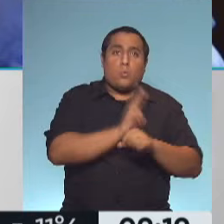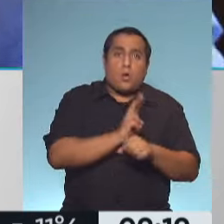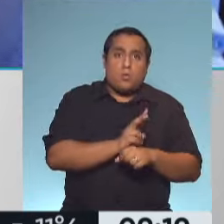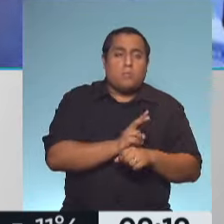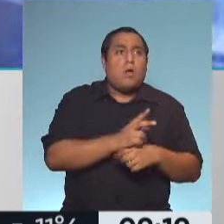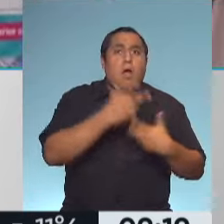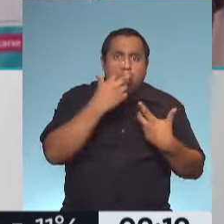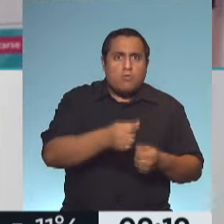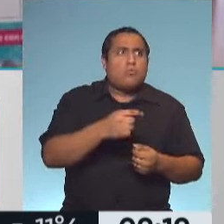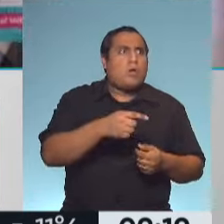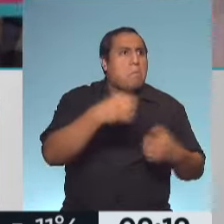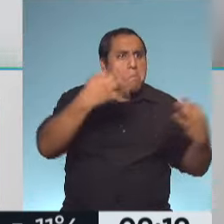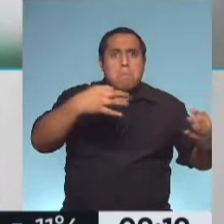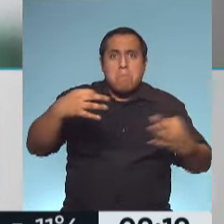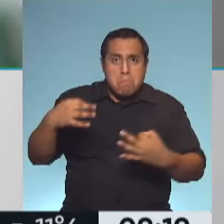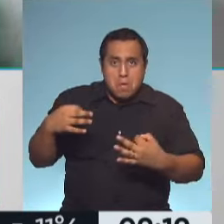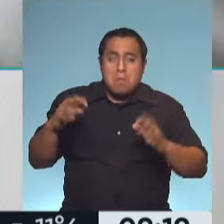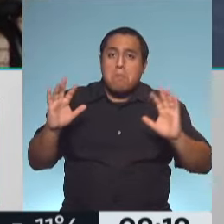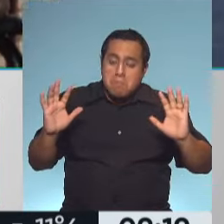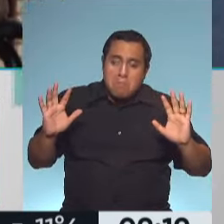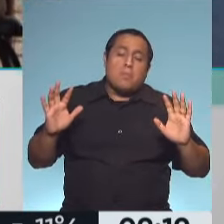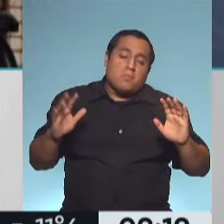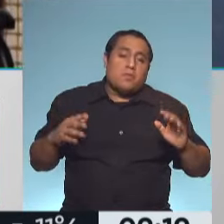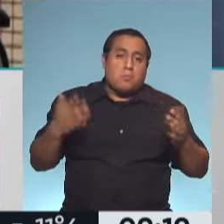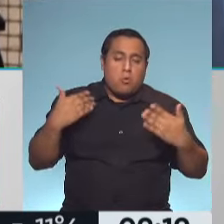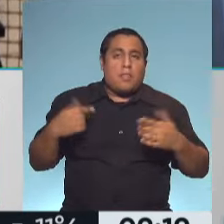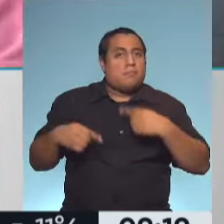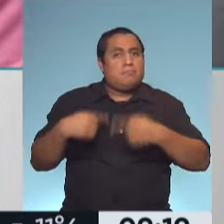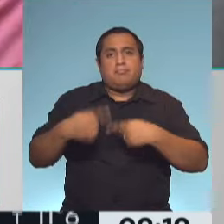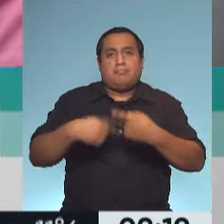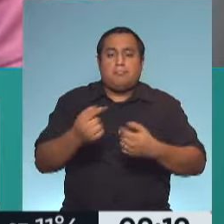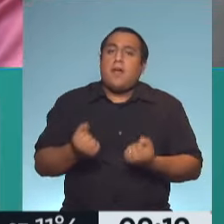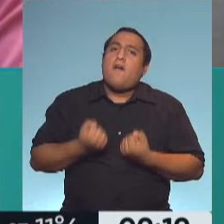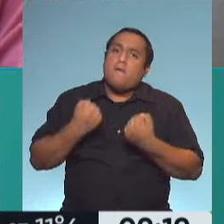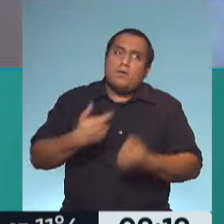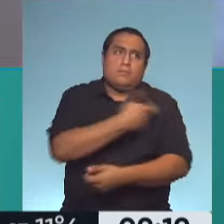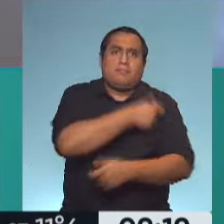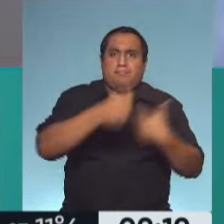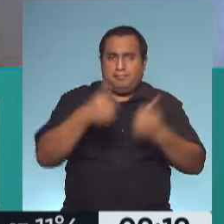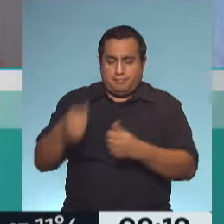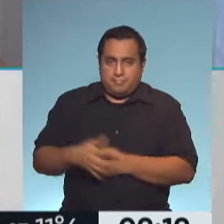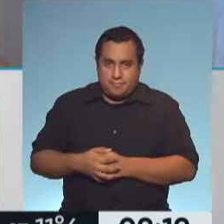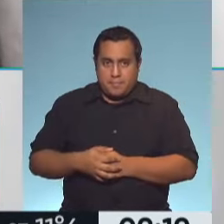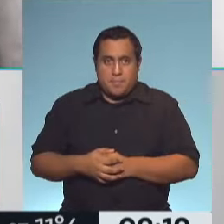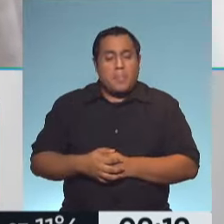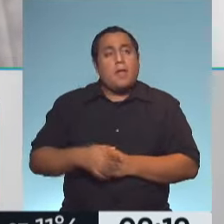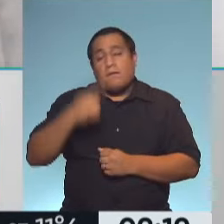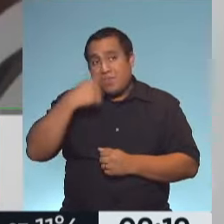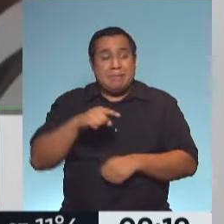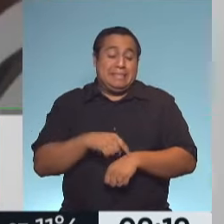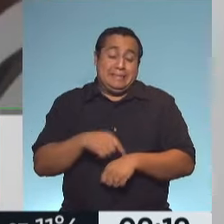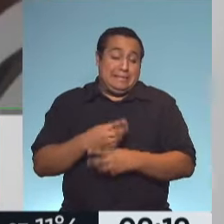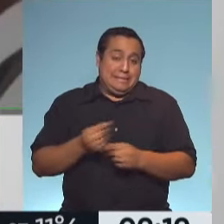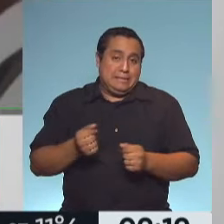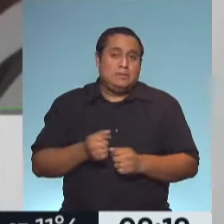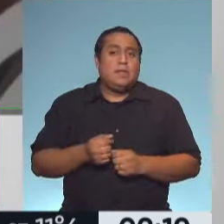impacto tan claro, ayuda para seguir roblando las fuerzas. Total, y finalmente, porque se nos acaba el tiempo,